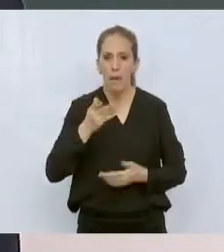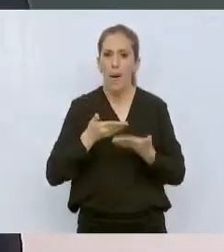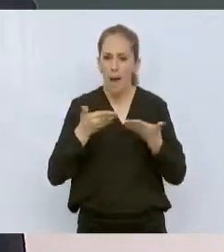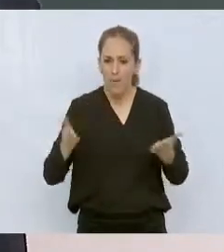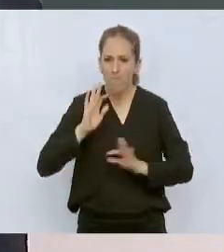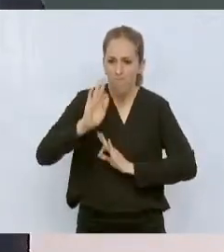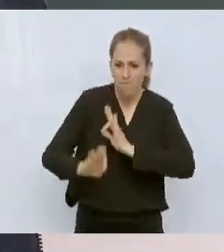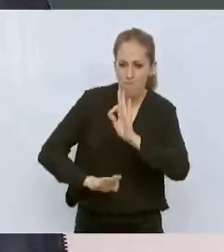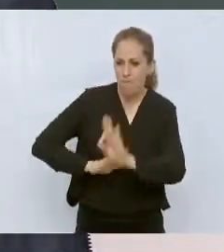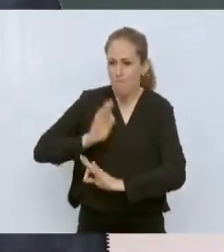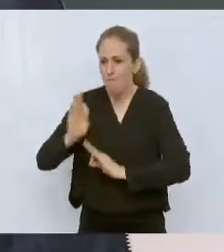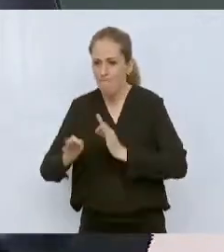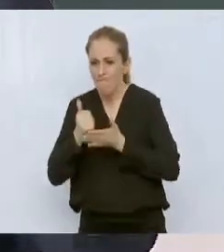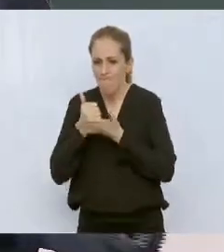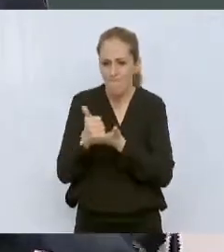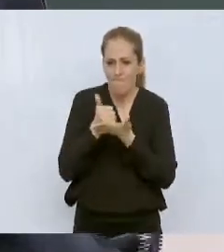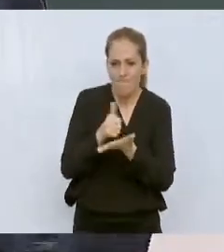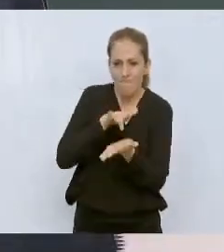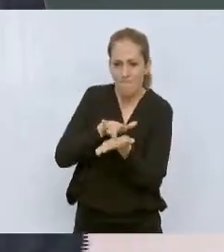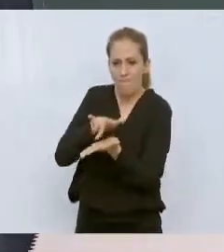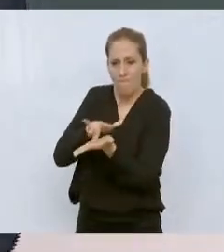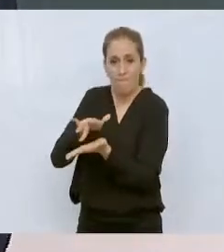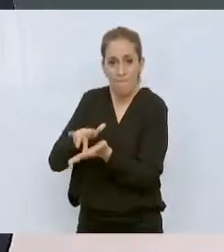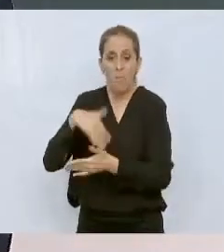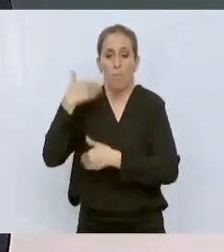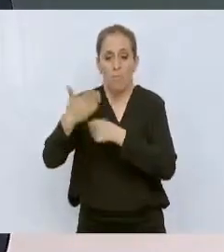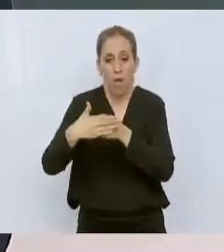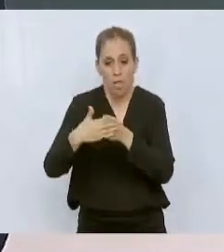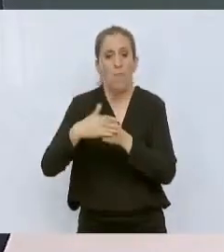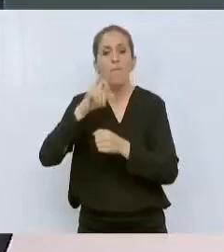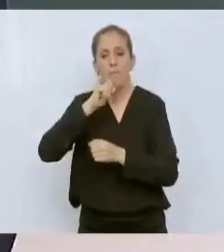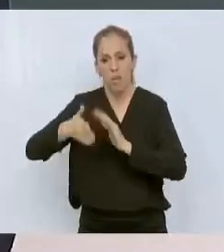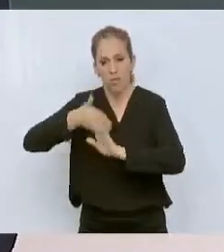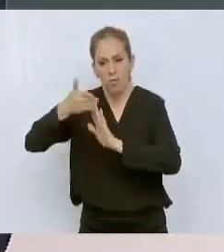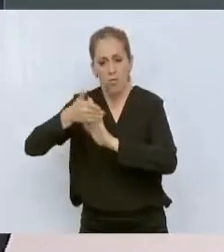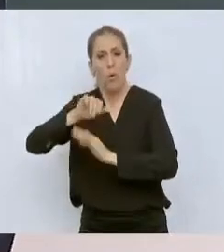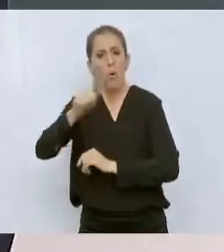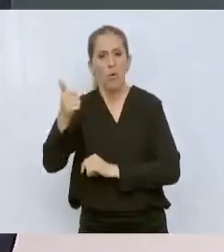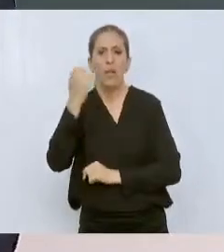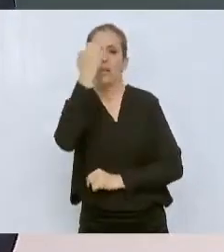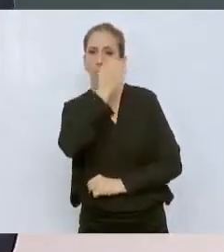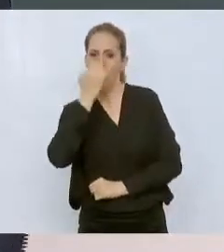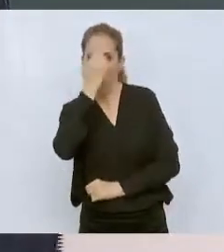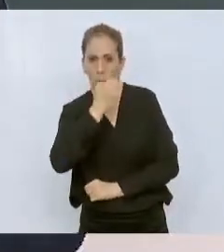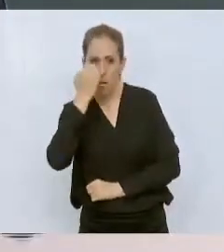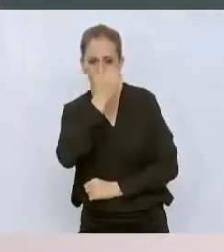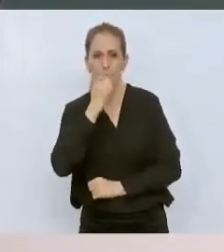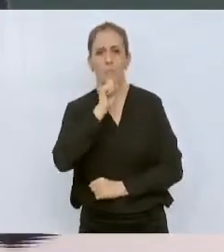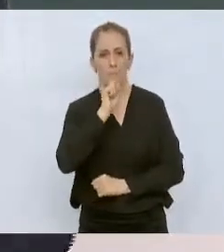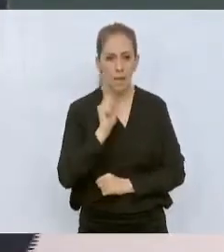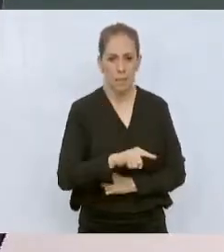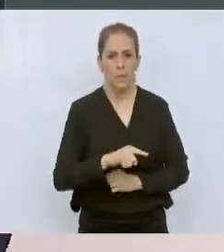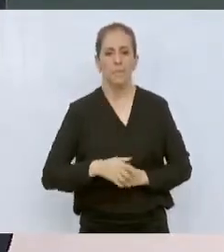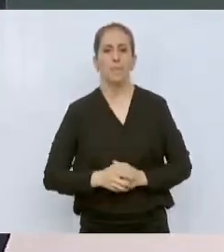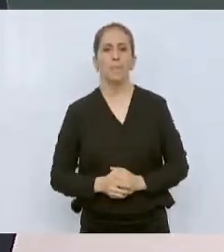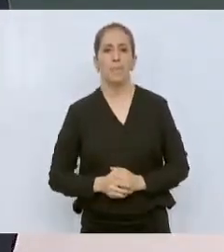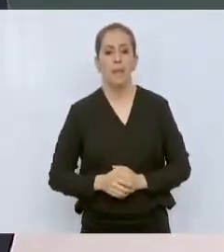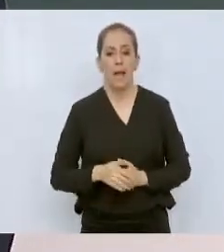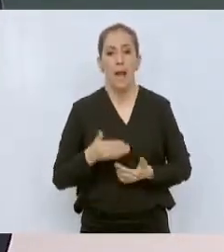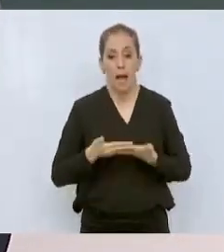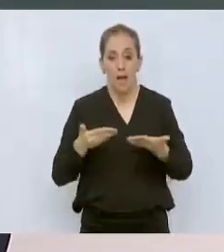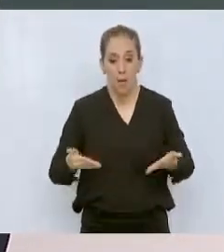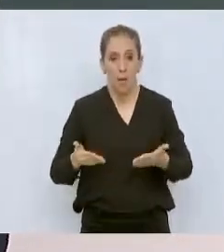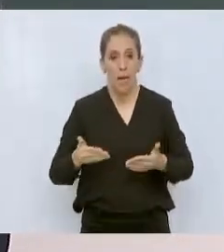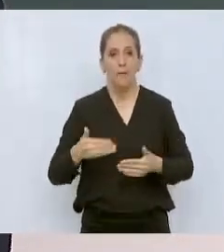en una escuela naturalmente, como siempre las tenemos. Entonces, ahorita ya terminamos, no hubo tiempo de que estuviera ahí, pero